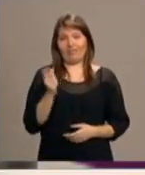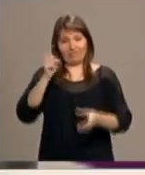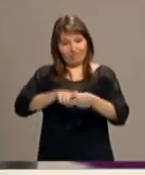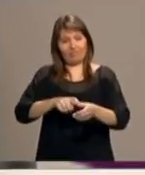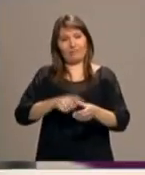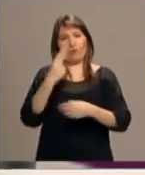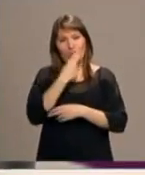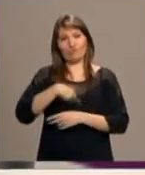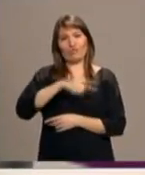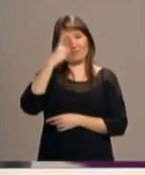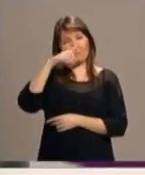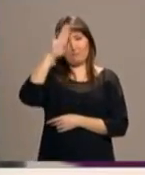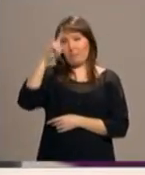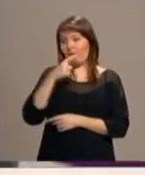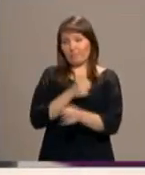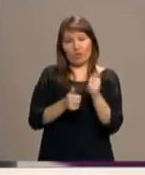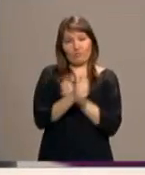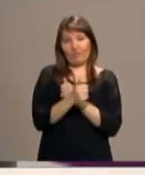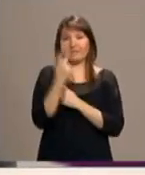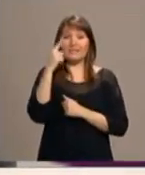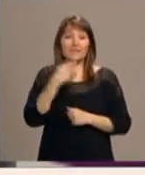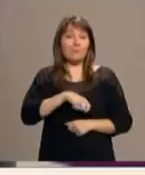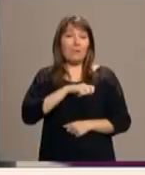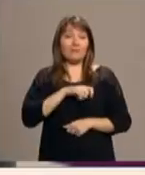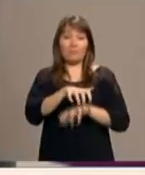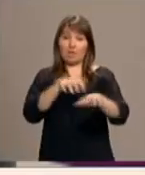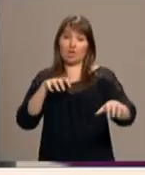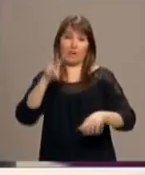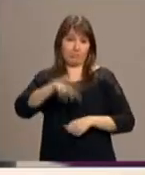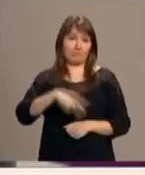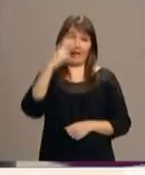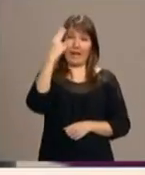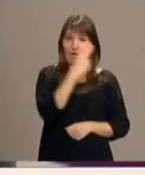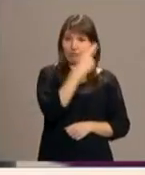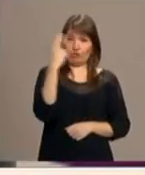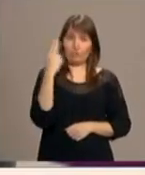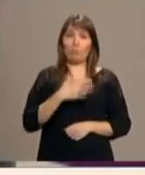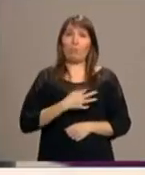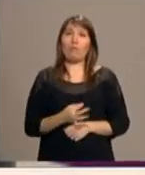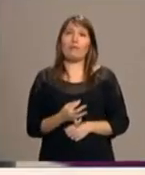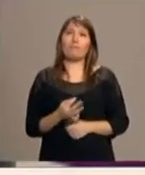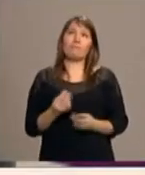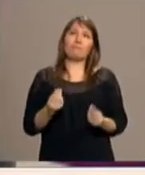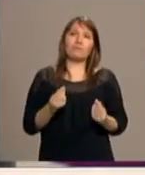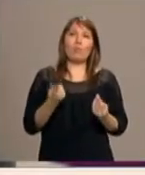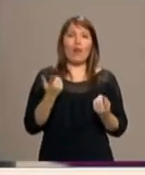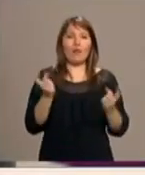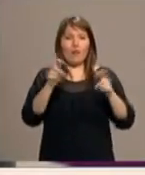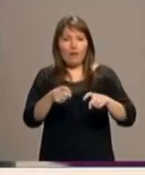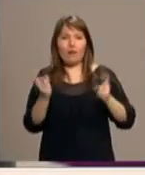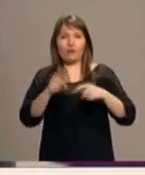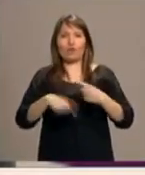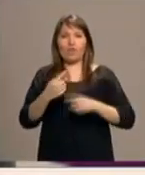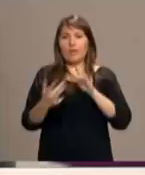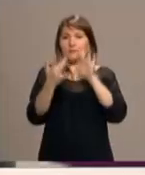una prioridad y aunque en España la iglesia mayoritaria es la católica y quizás no tengamos este encuentro todos los días